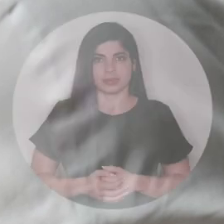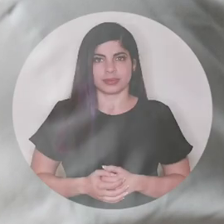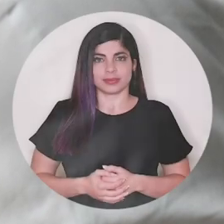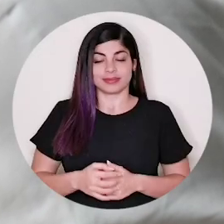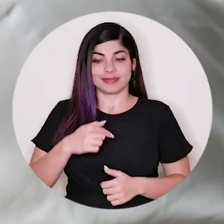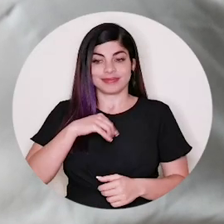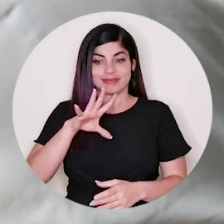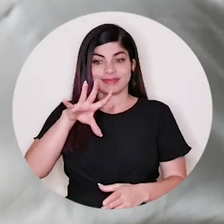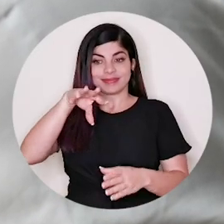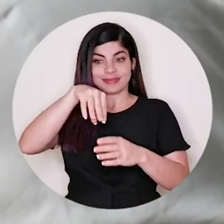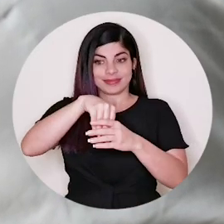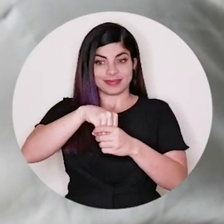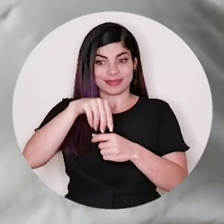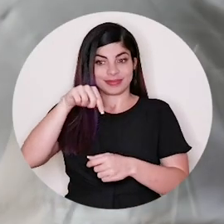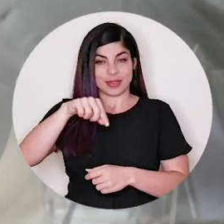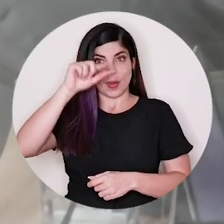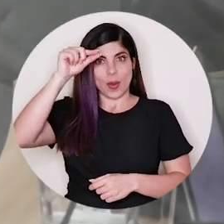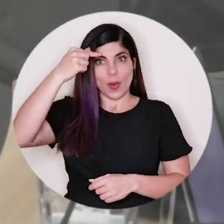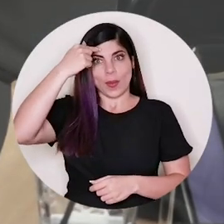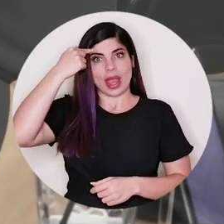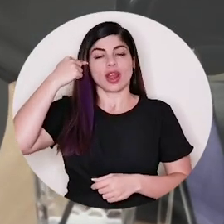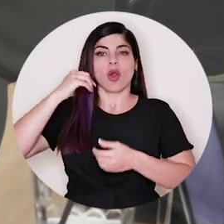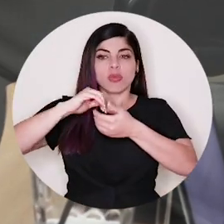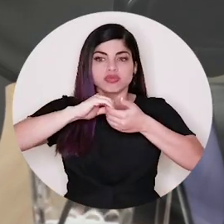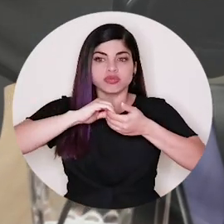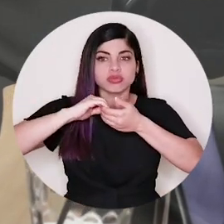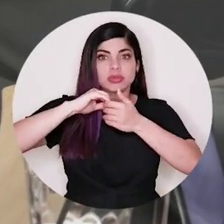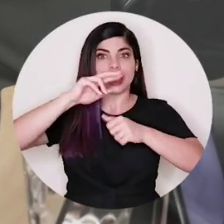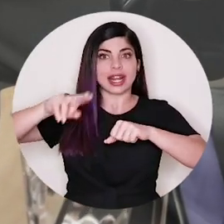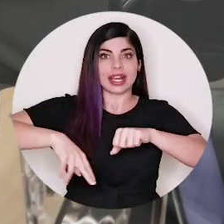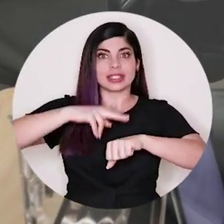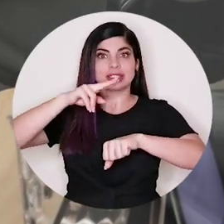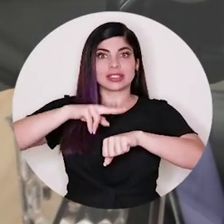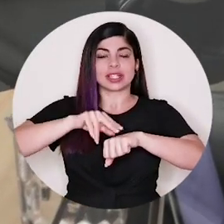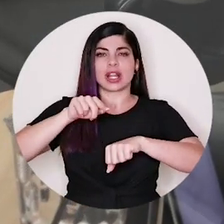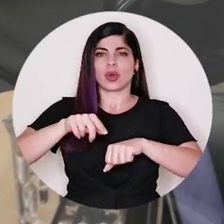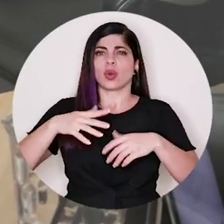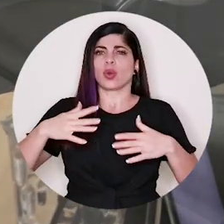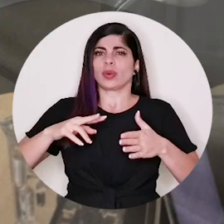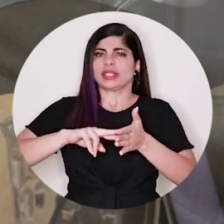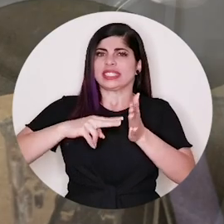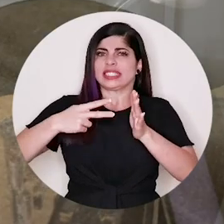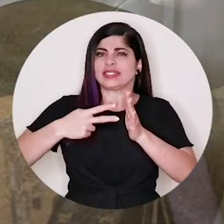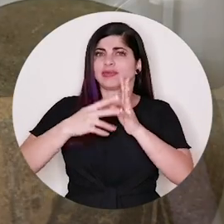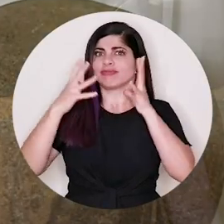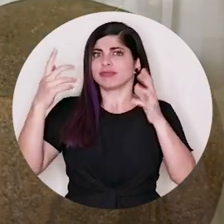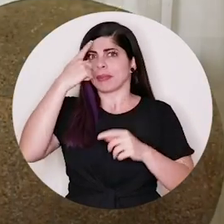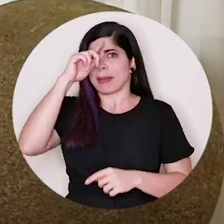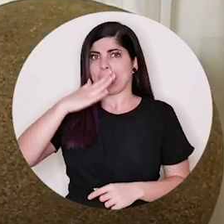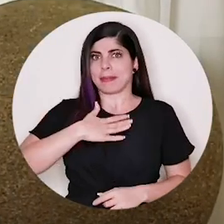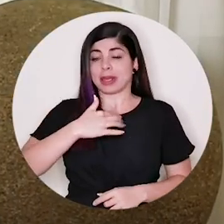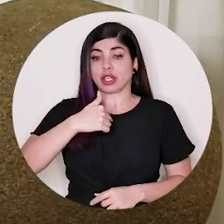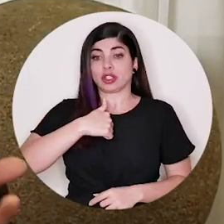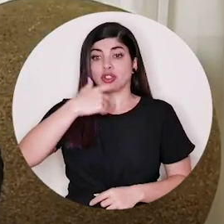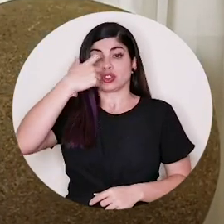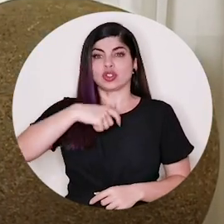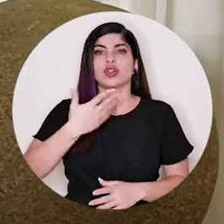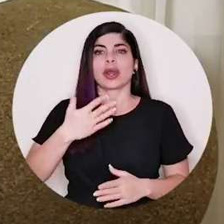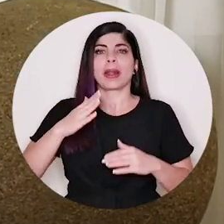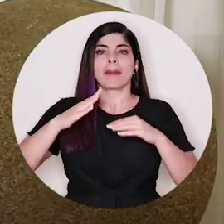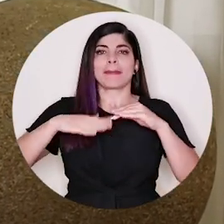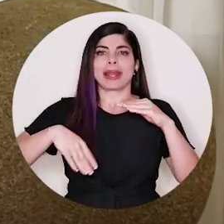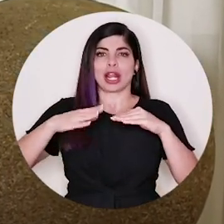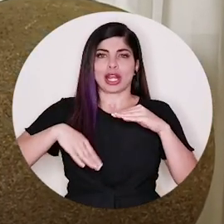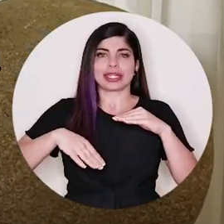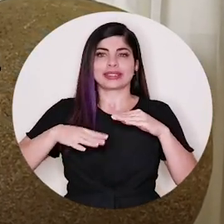Ser parte de este gobierno de coalición nacional ha sido muy significativo para mí, soy de las menores